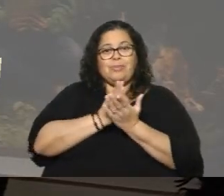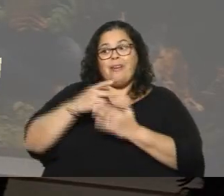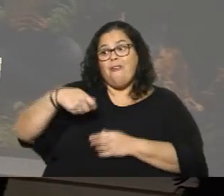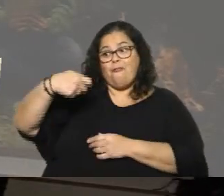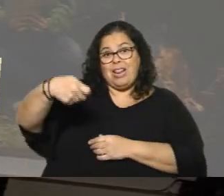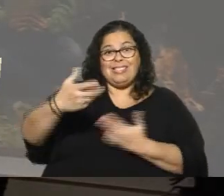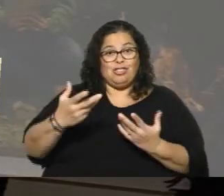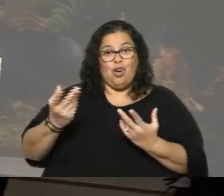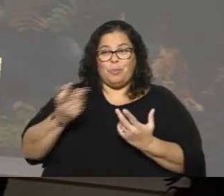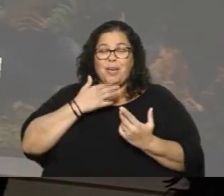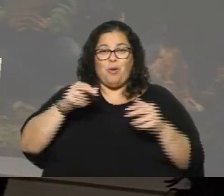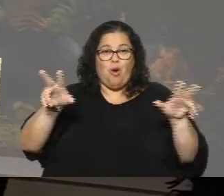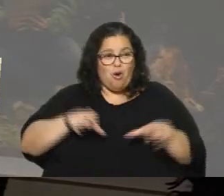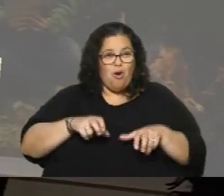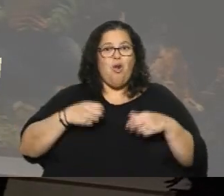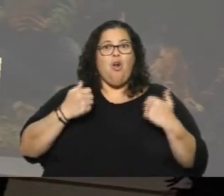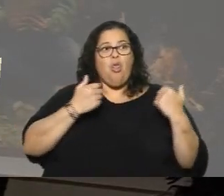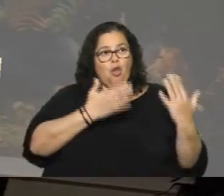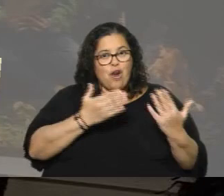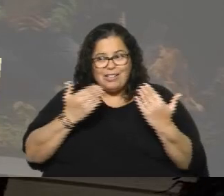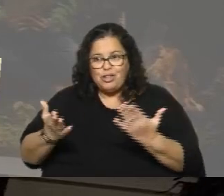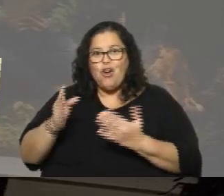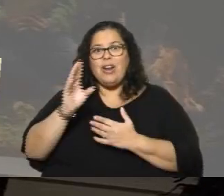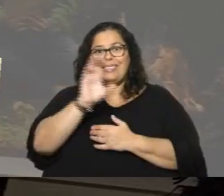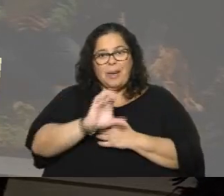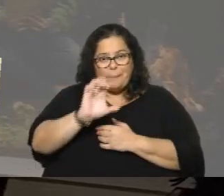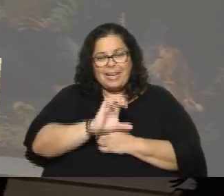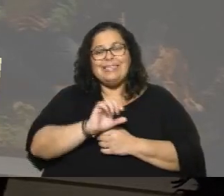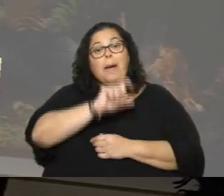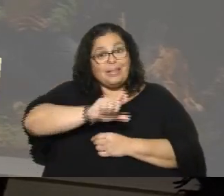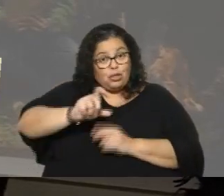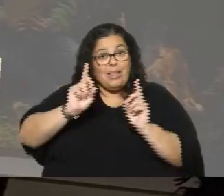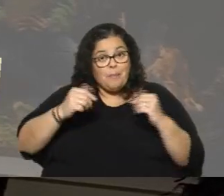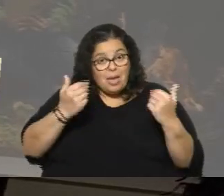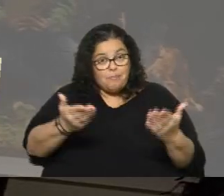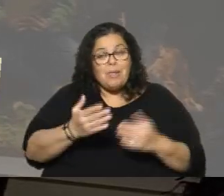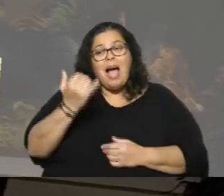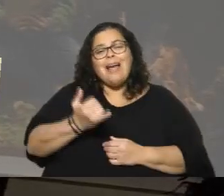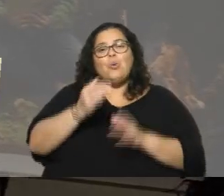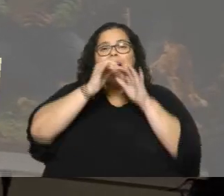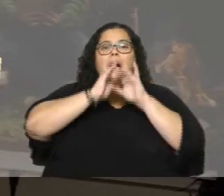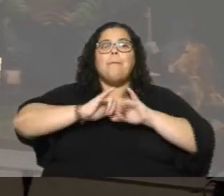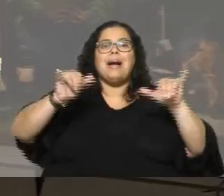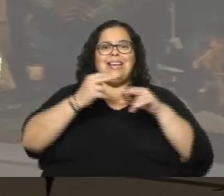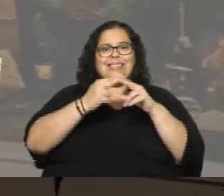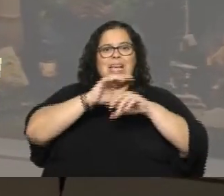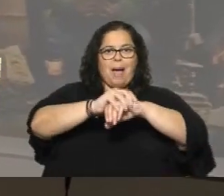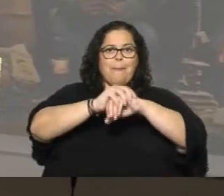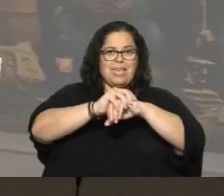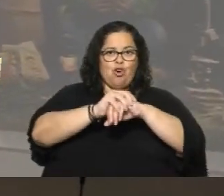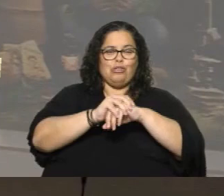donaciones de gente y de empresas, tenemos también una campaña que se llama Amigos Paster, es cubrir